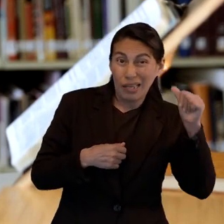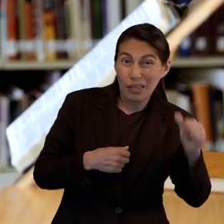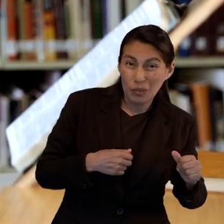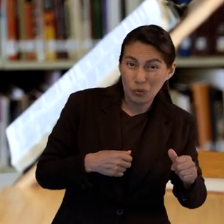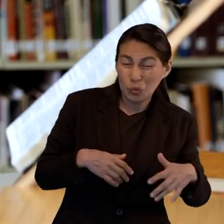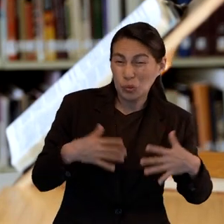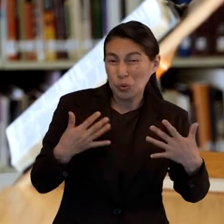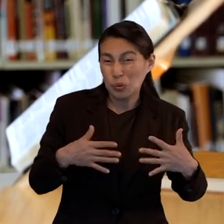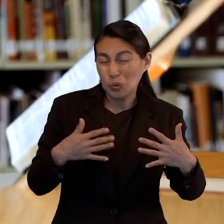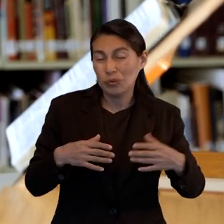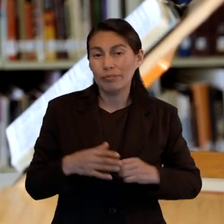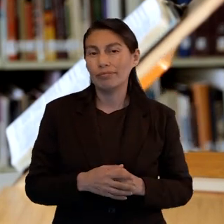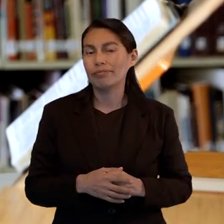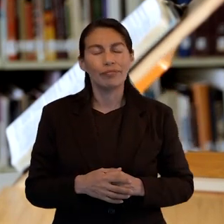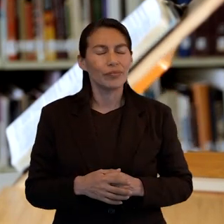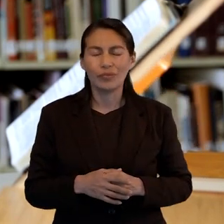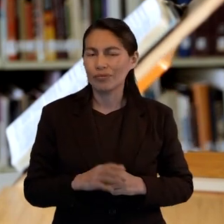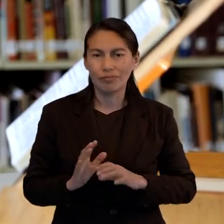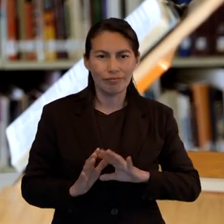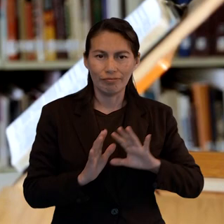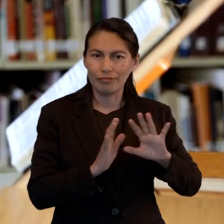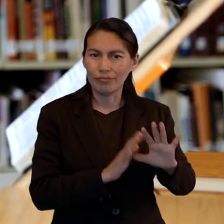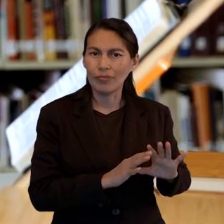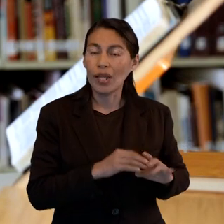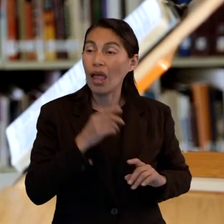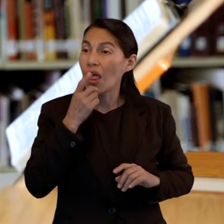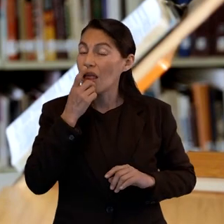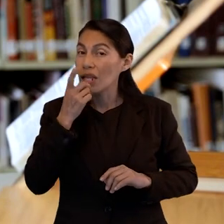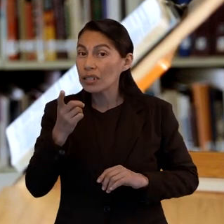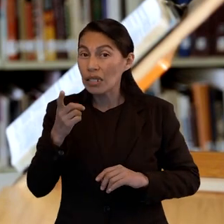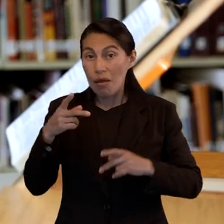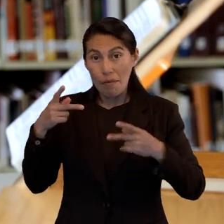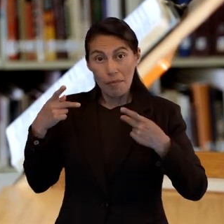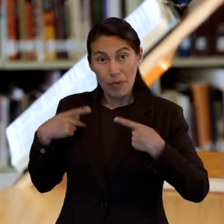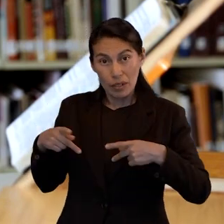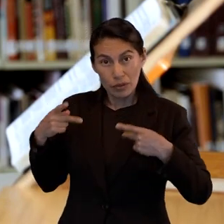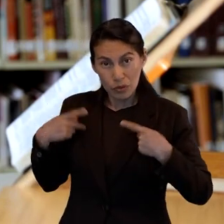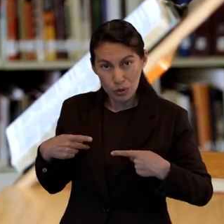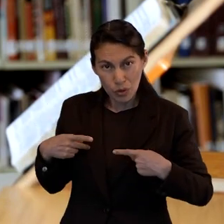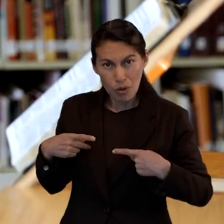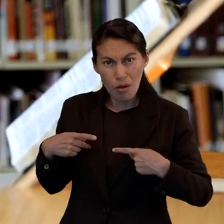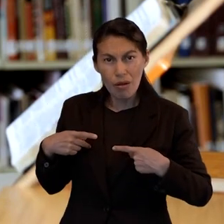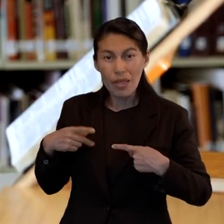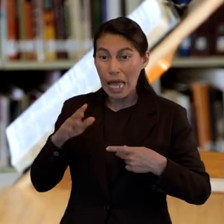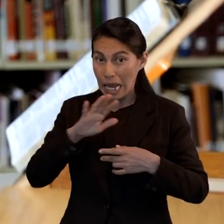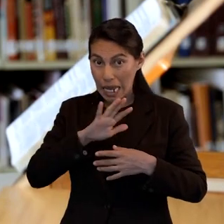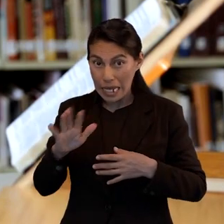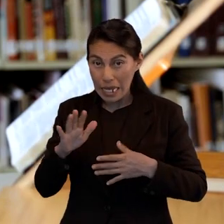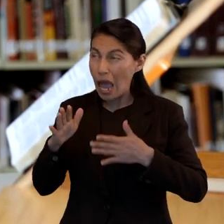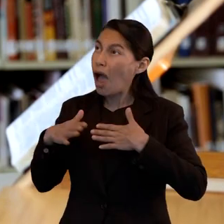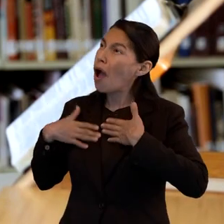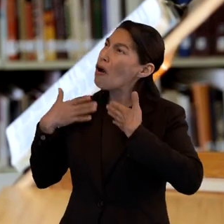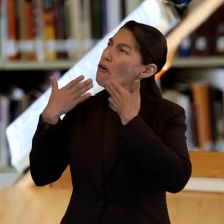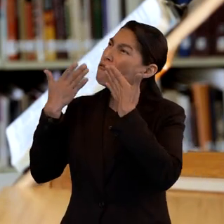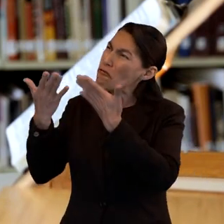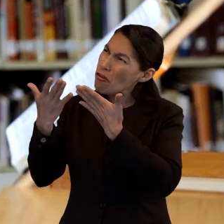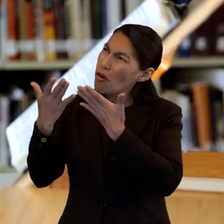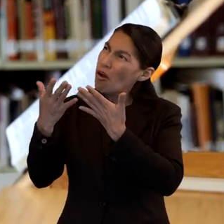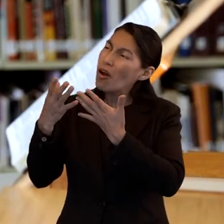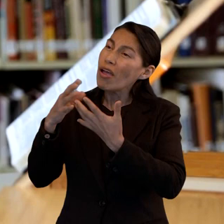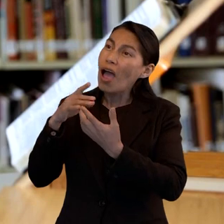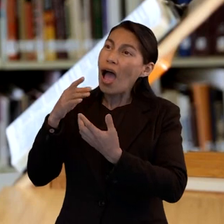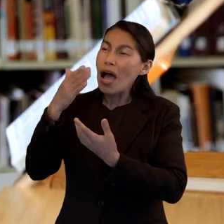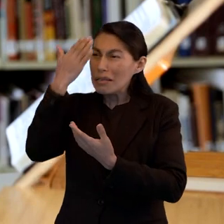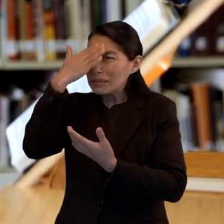Este versículo se refiere más bien a quien, después de experimentar la salvación genuina y lo que esto